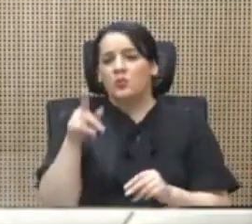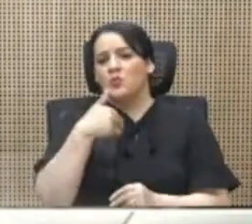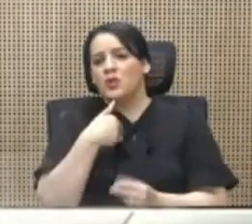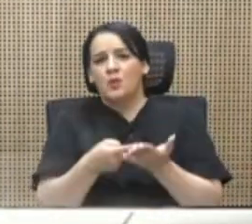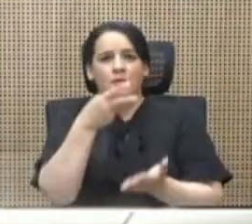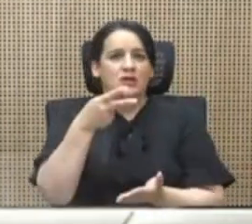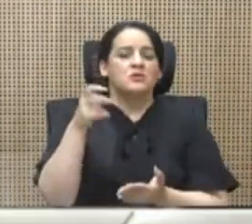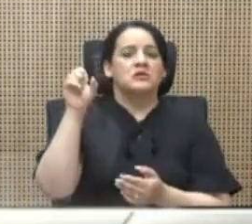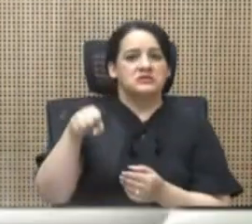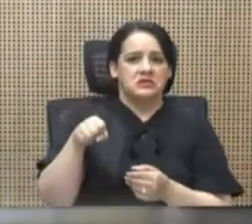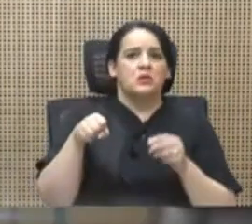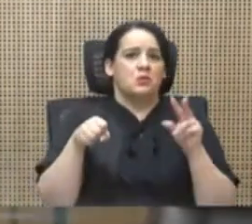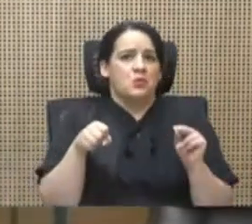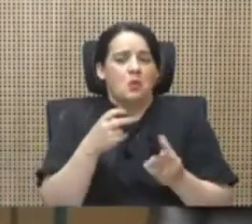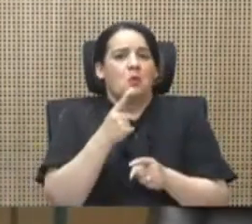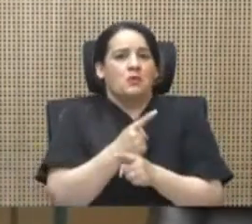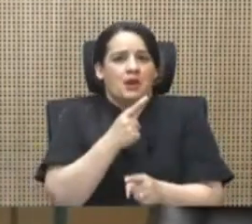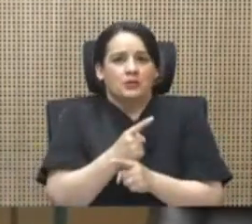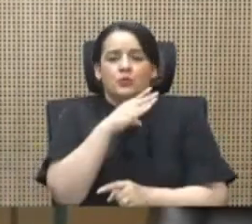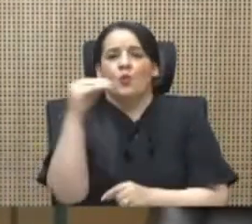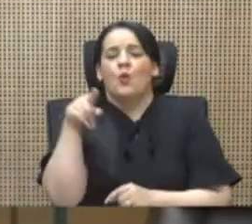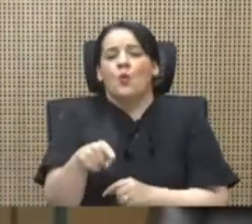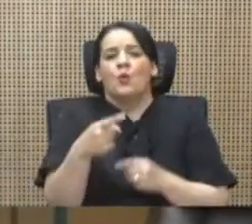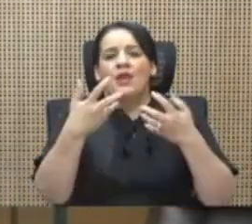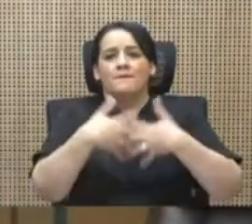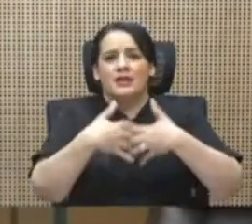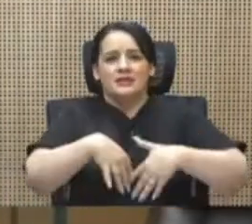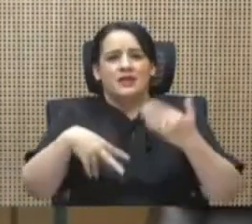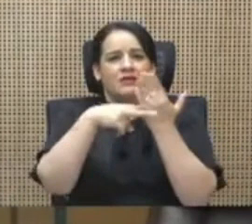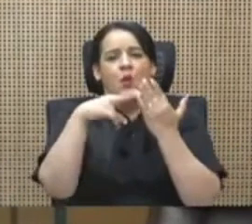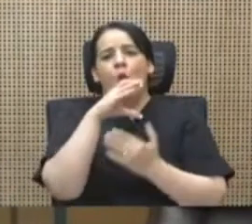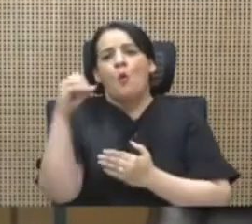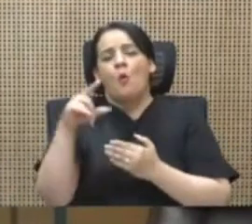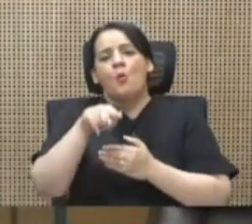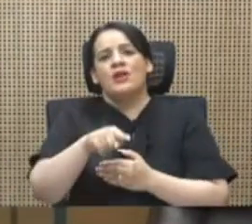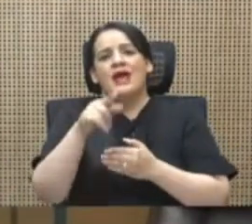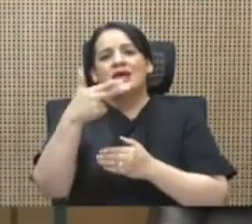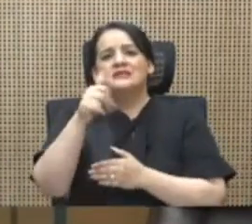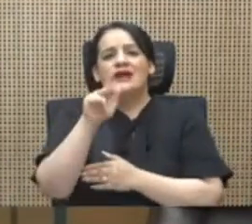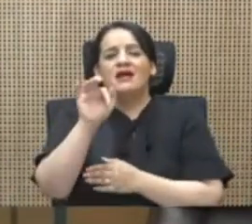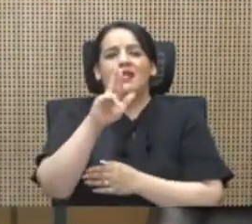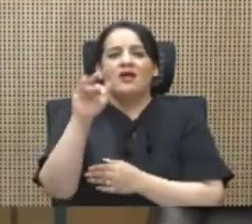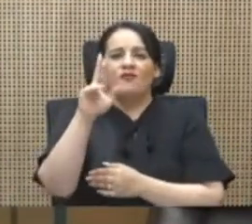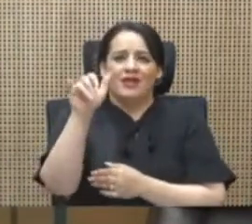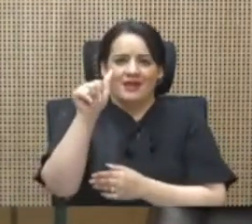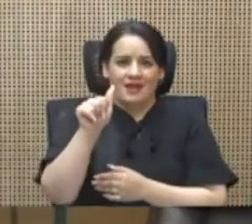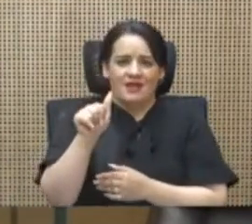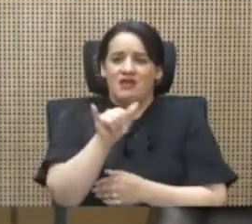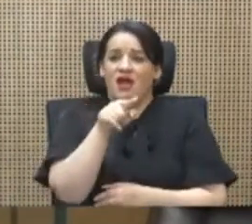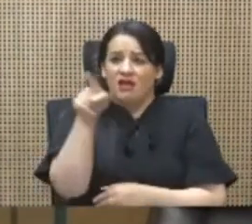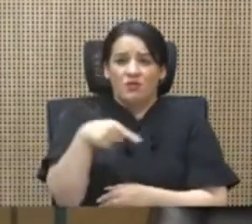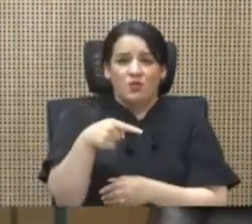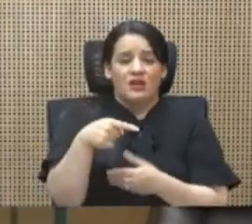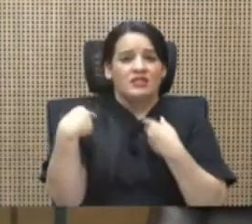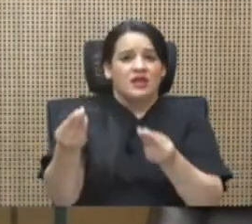racional o no, con una empresa de jardinería o hasta con una chatarrera. La verdad les daba igual mientras sirviera